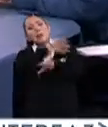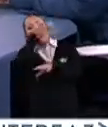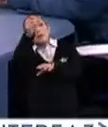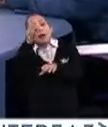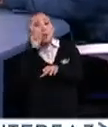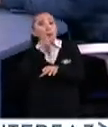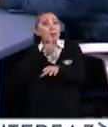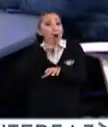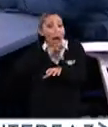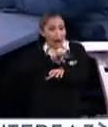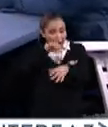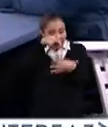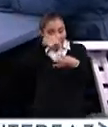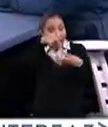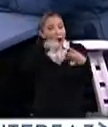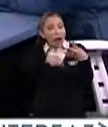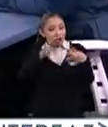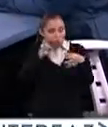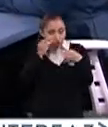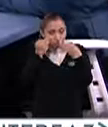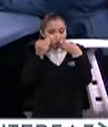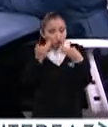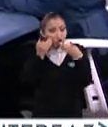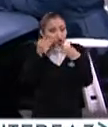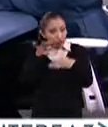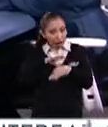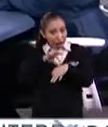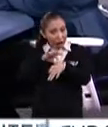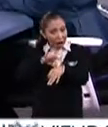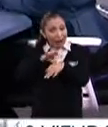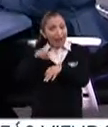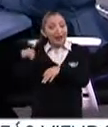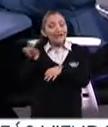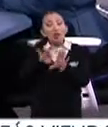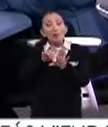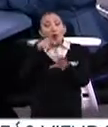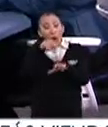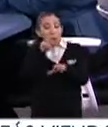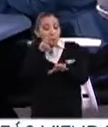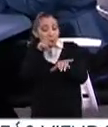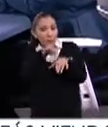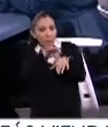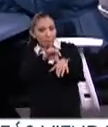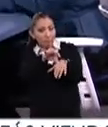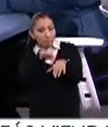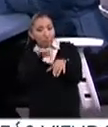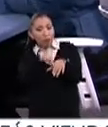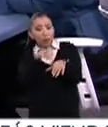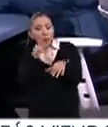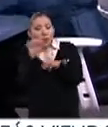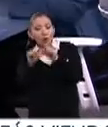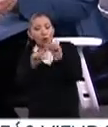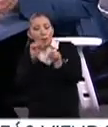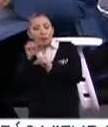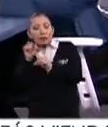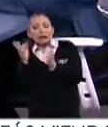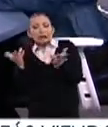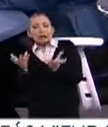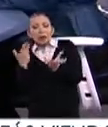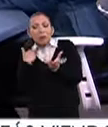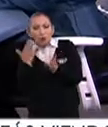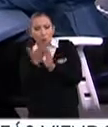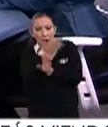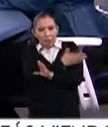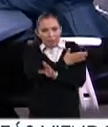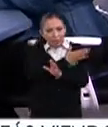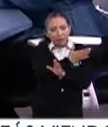las evidencias que estamos enfrentando y cómo estas evidencias nos van acercando a las respuestas que hemos dado